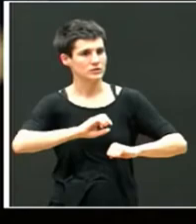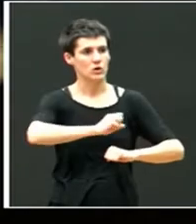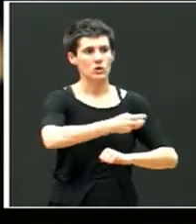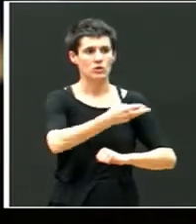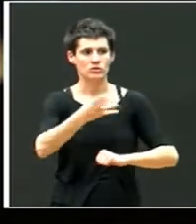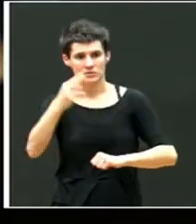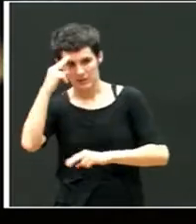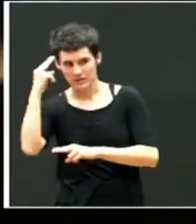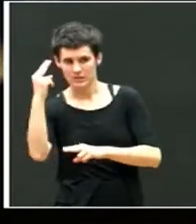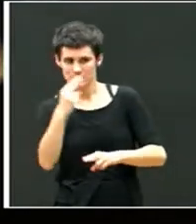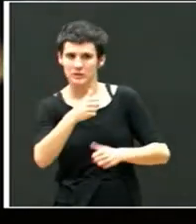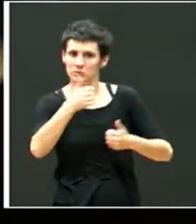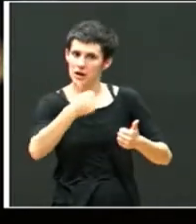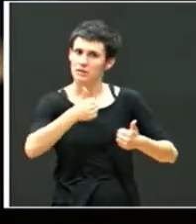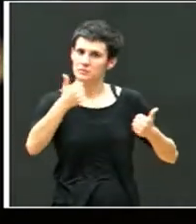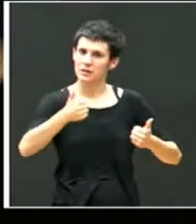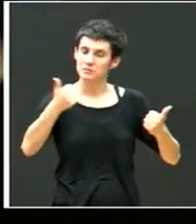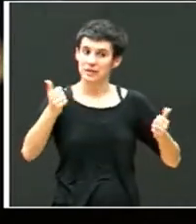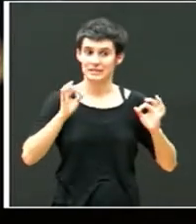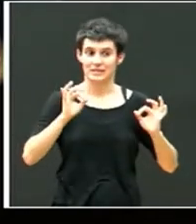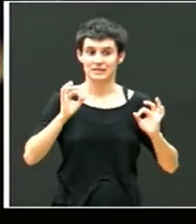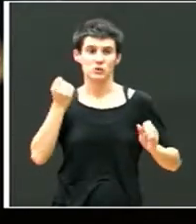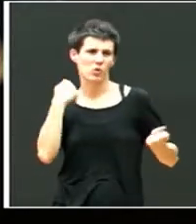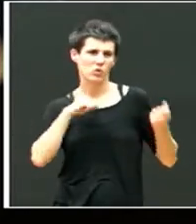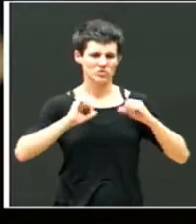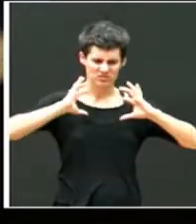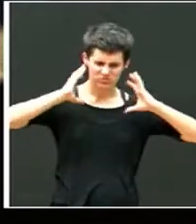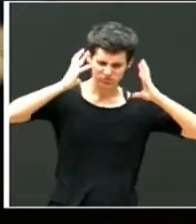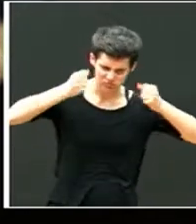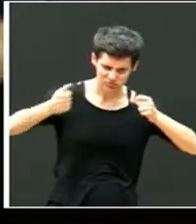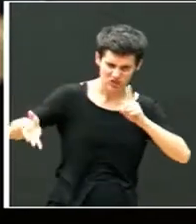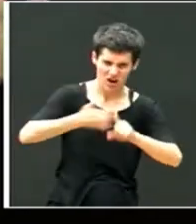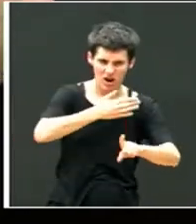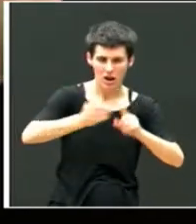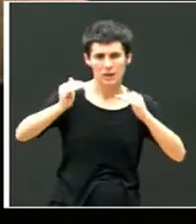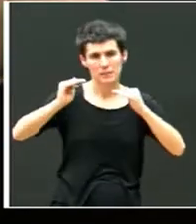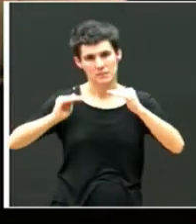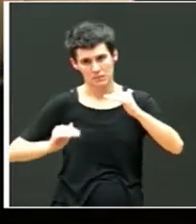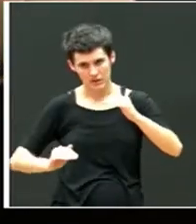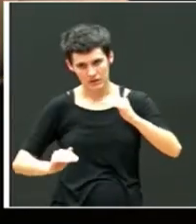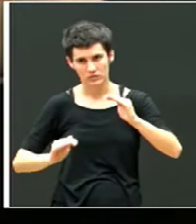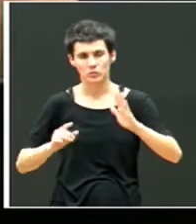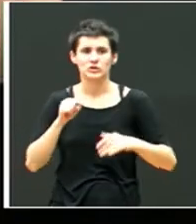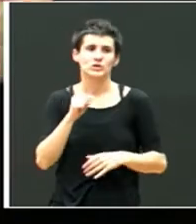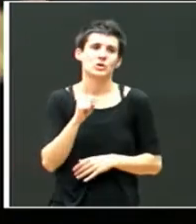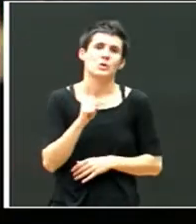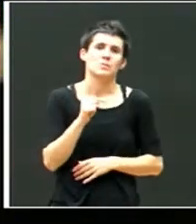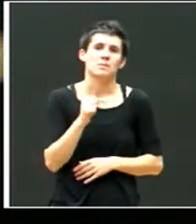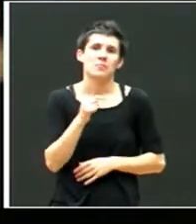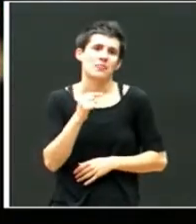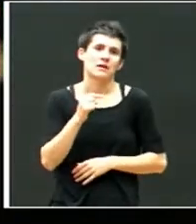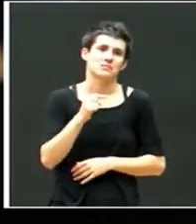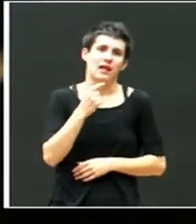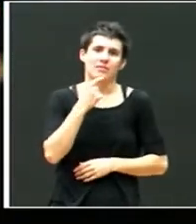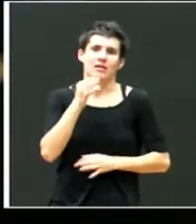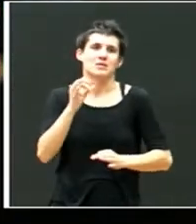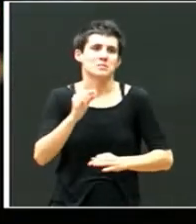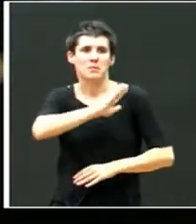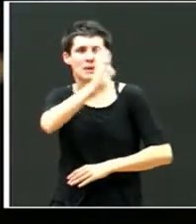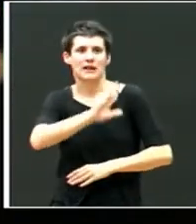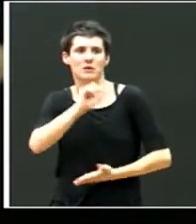Y de esa manera también las conductas agresivas fueron remitiendo. Pero claro, esto está dicho así, parece que fue enseguida, pero fue